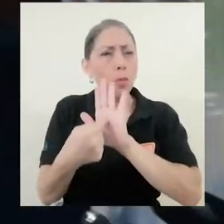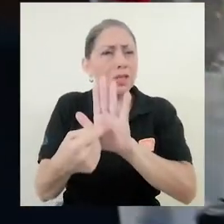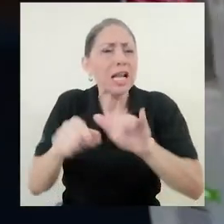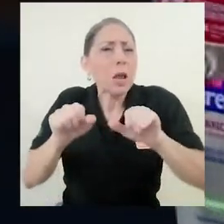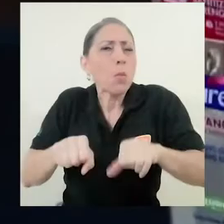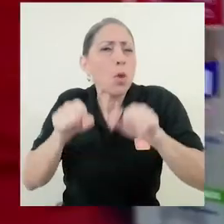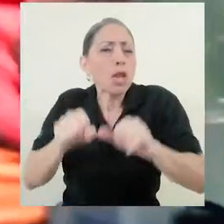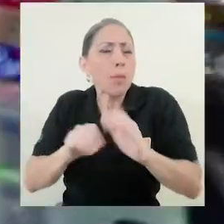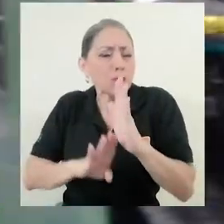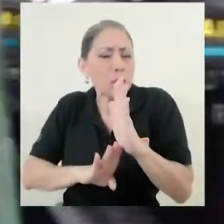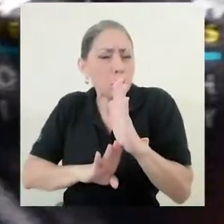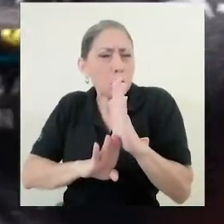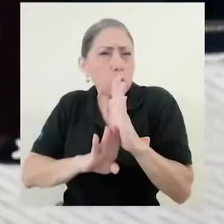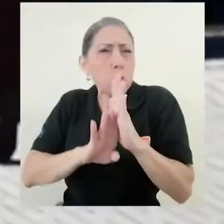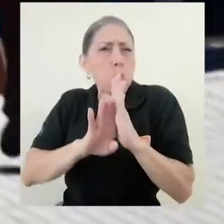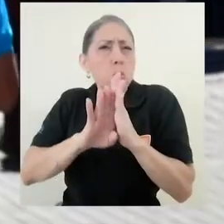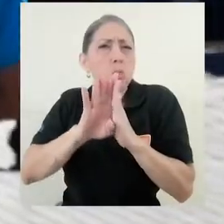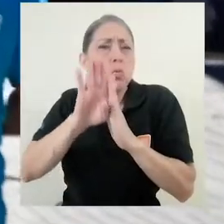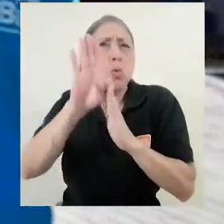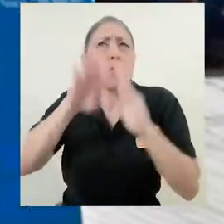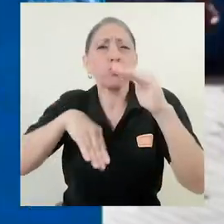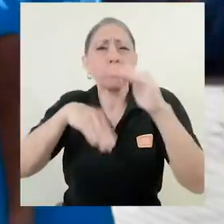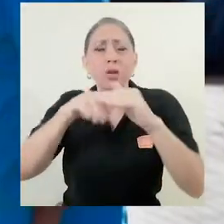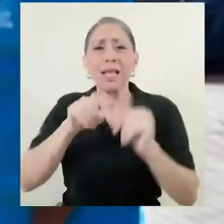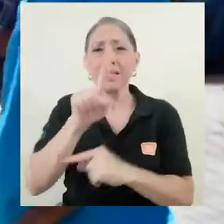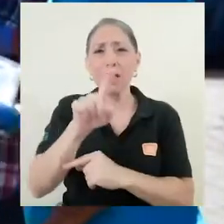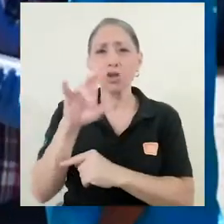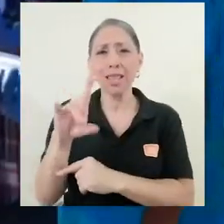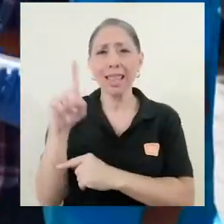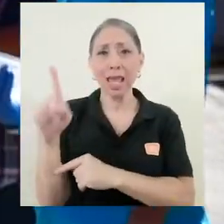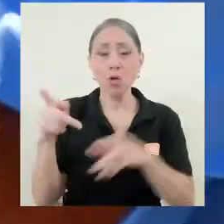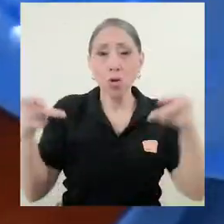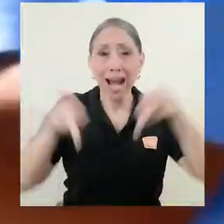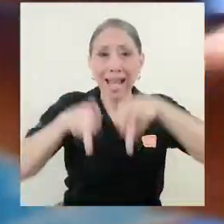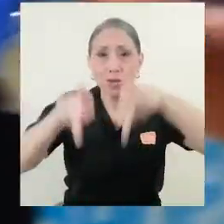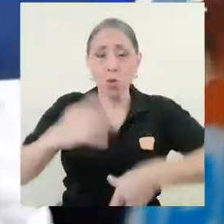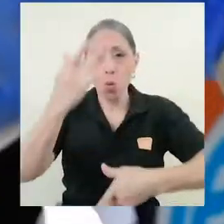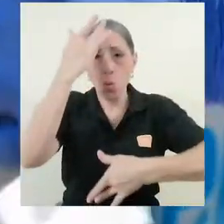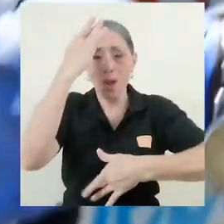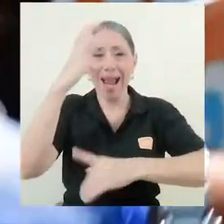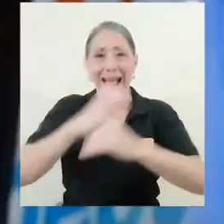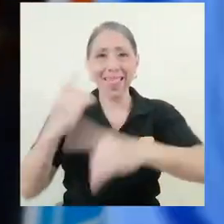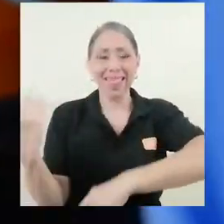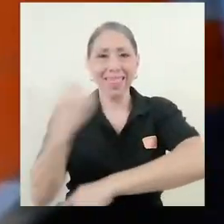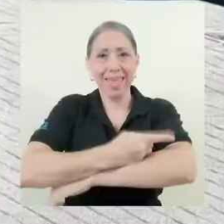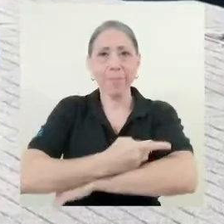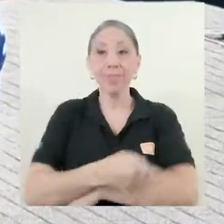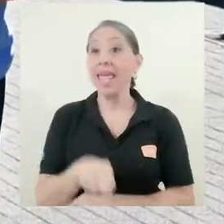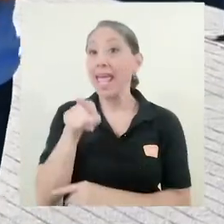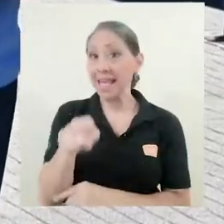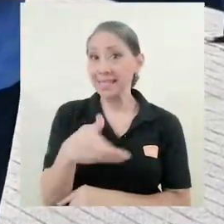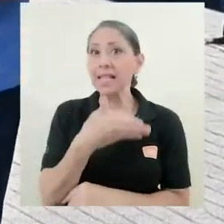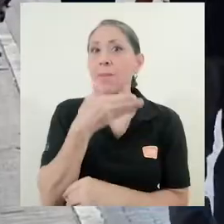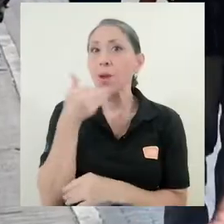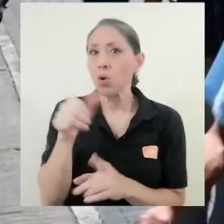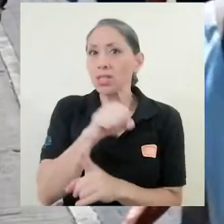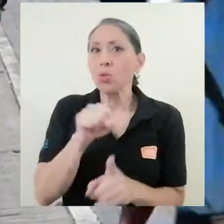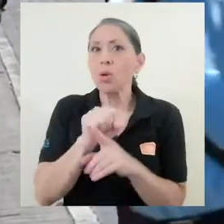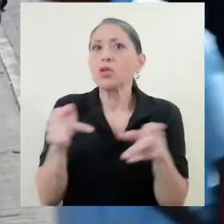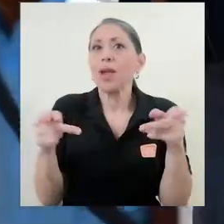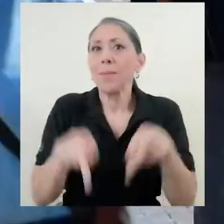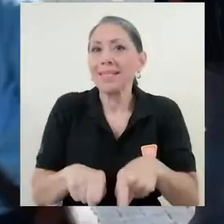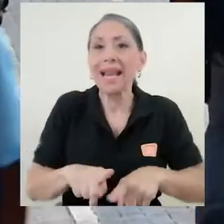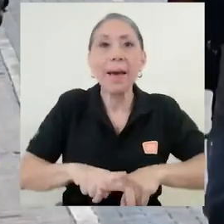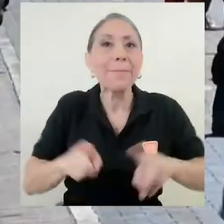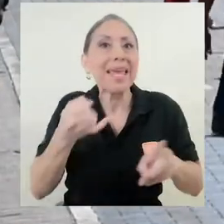cúspide posible de hasta 171 casos reportados por día. Este es el mejor escenario, pero de